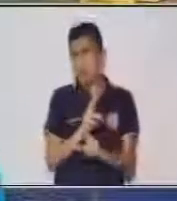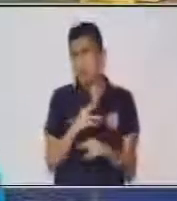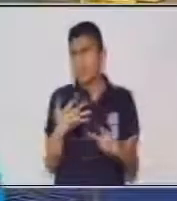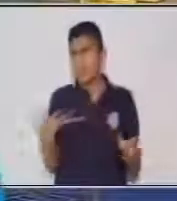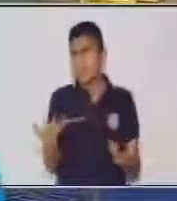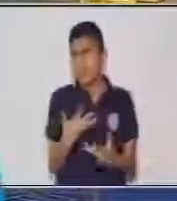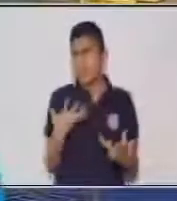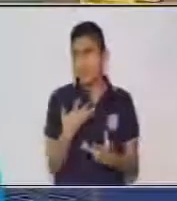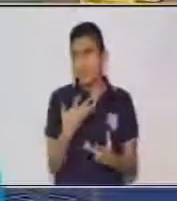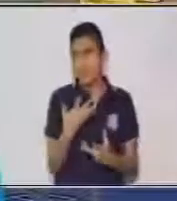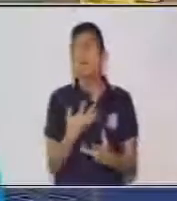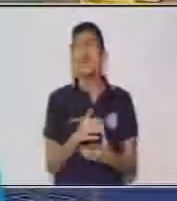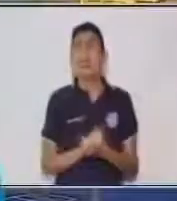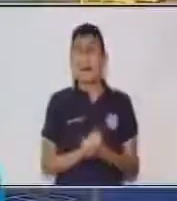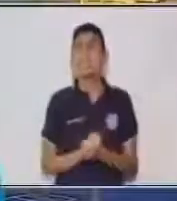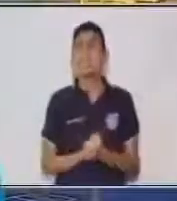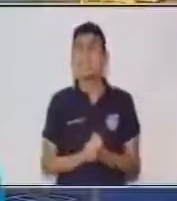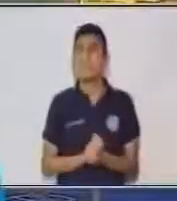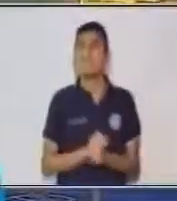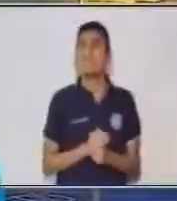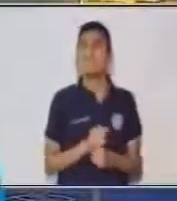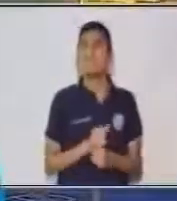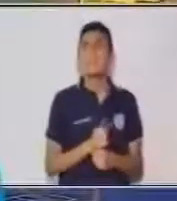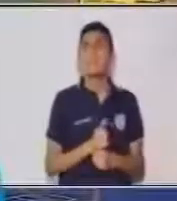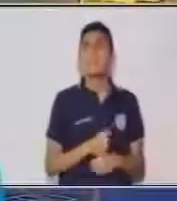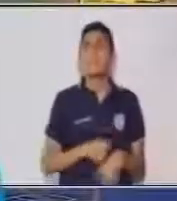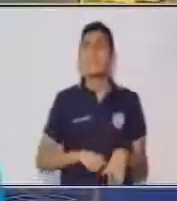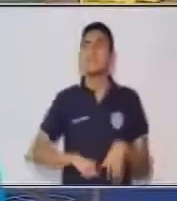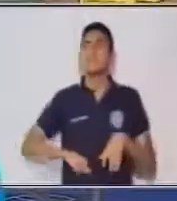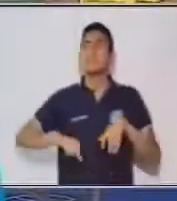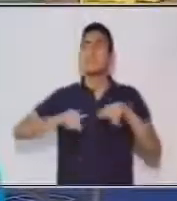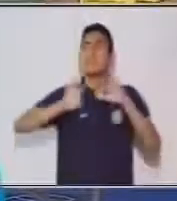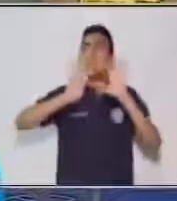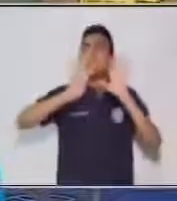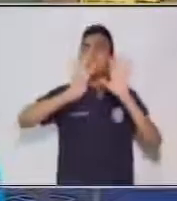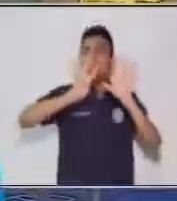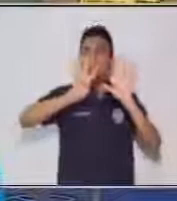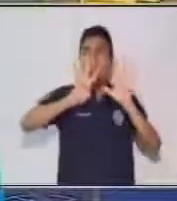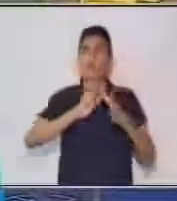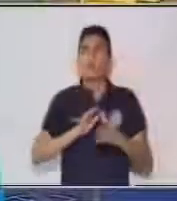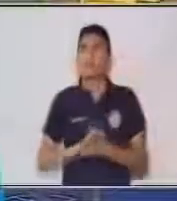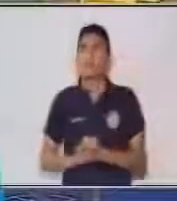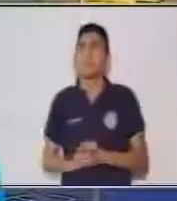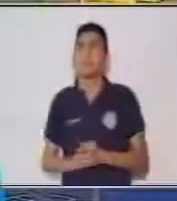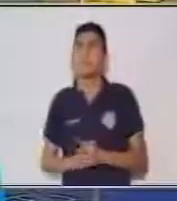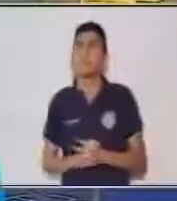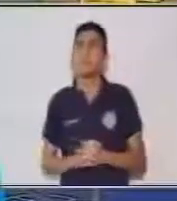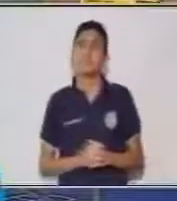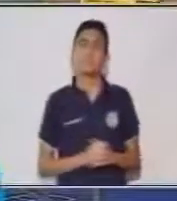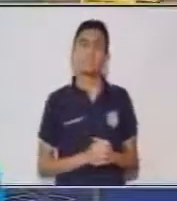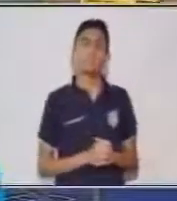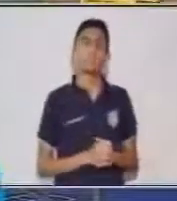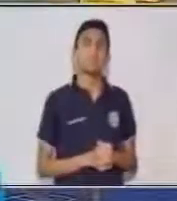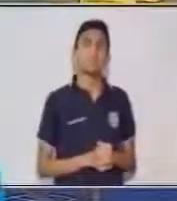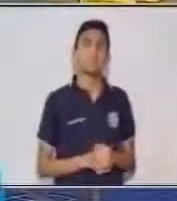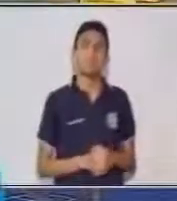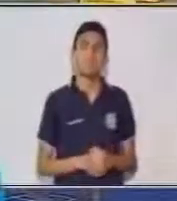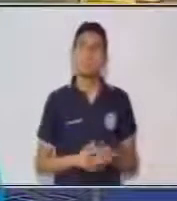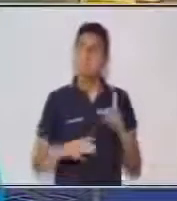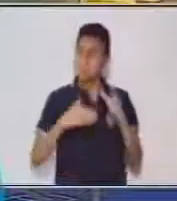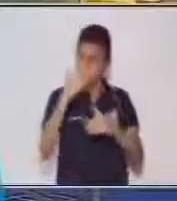Muy bien. Nuestro resultado va a ser el número nueve. Luego